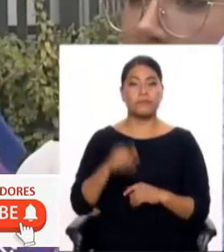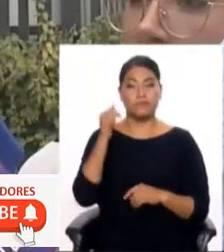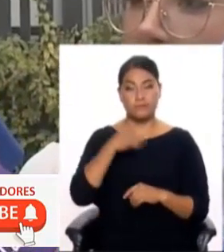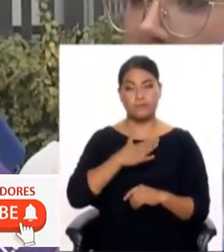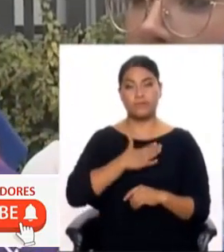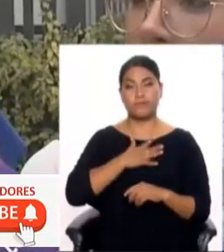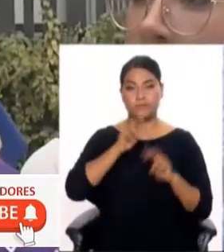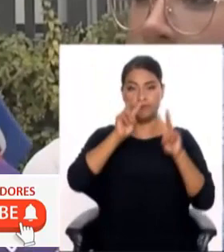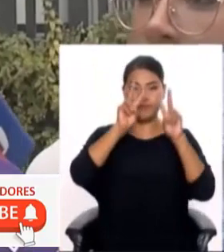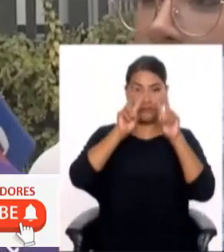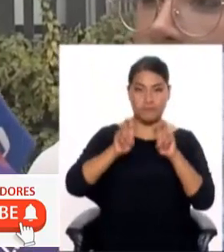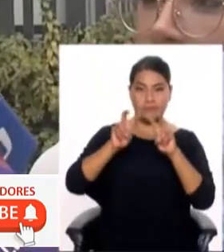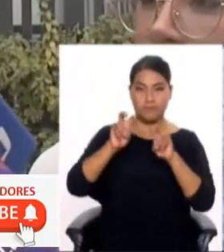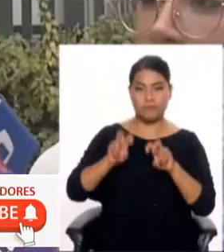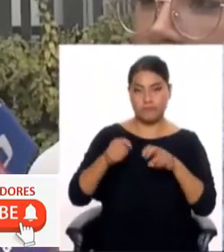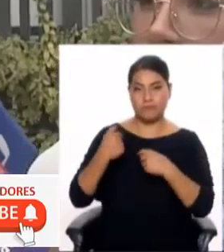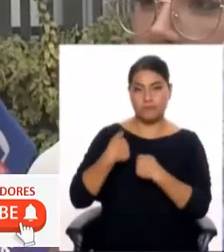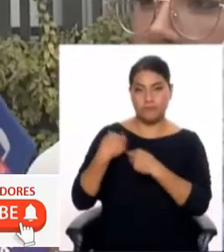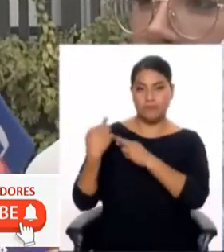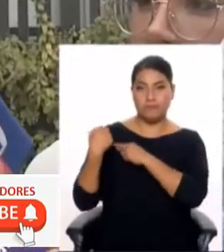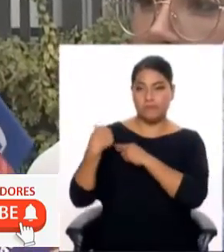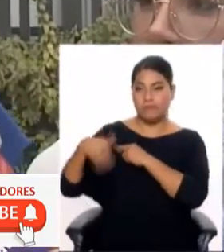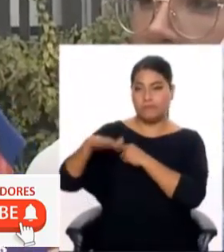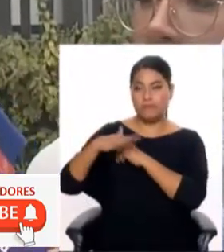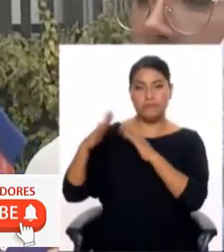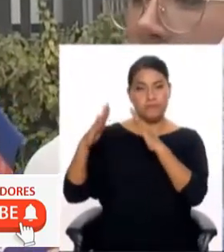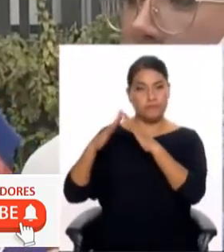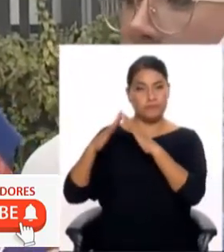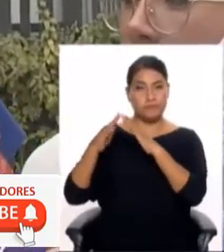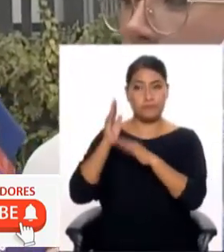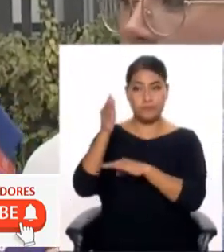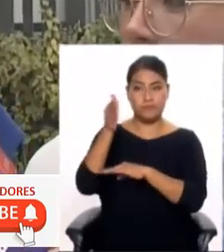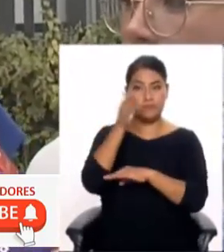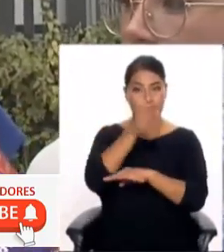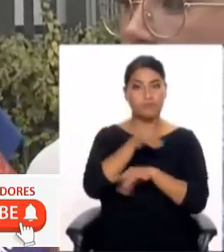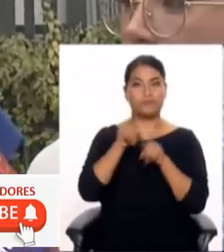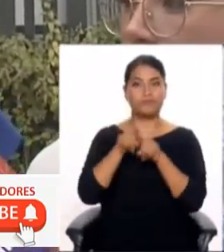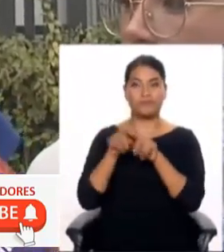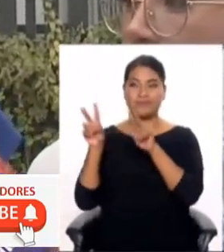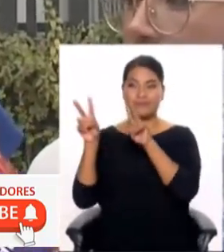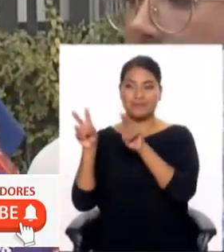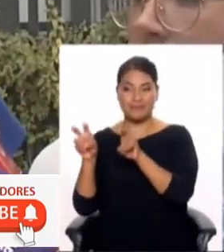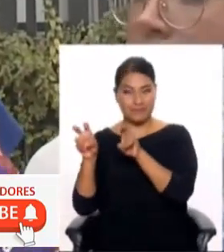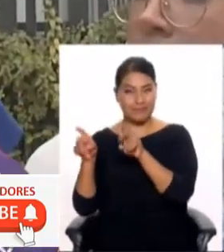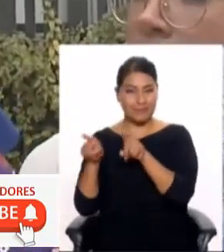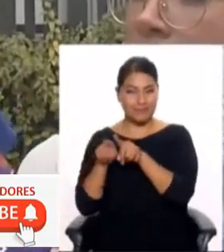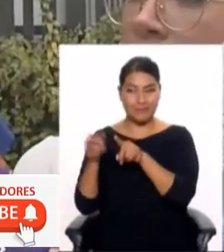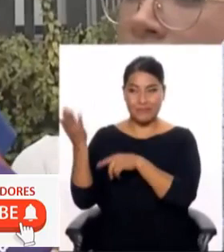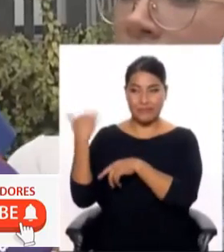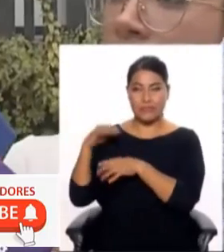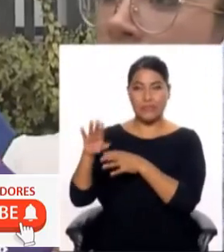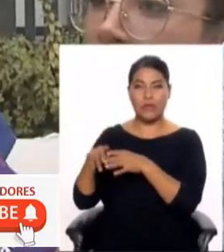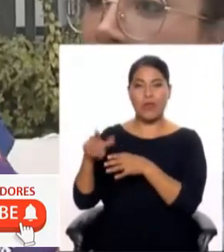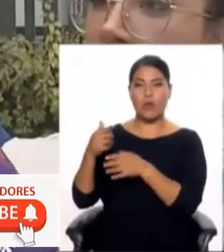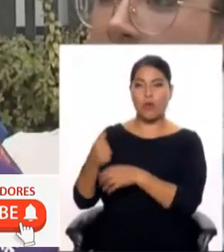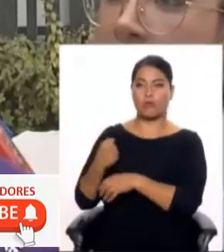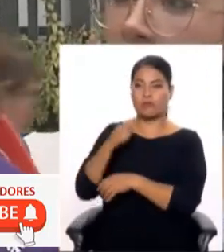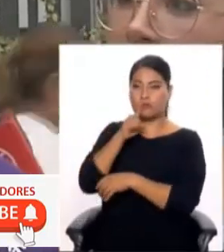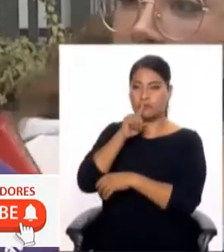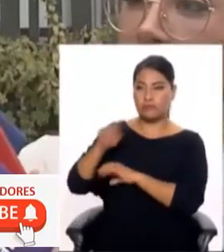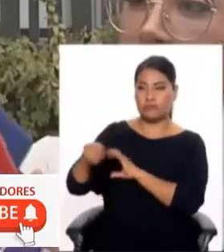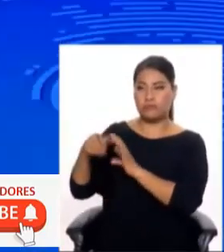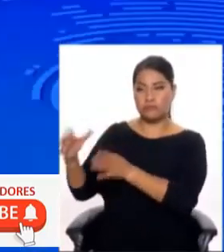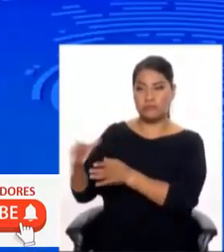investigamos en el equipo especial de corrupción del poder tienen que ver con una criminología vinculada al copamiento del poder y a